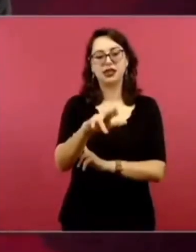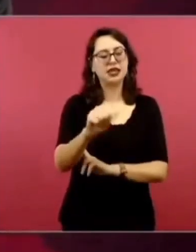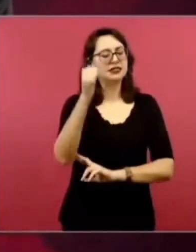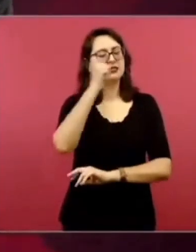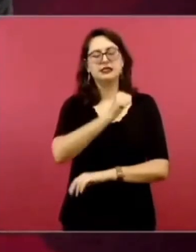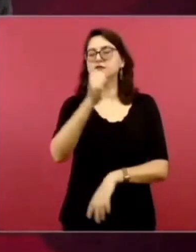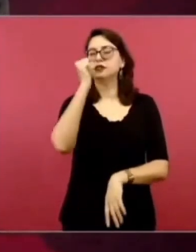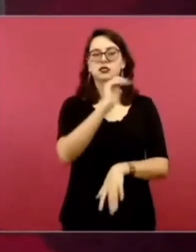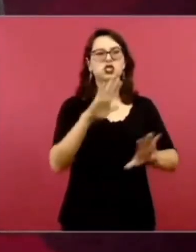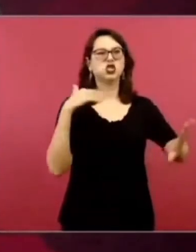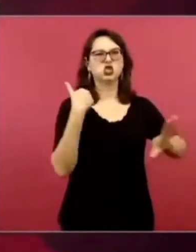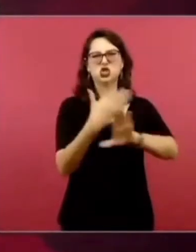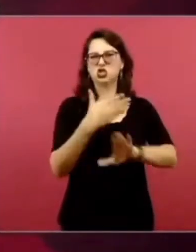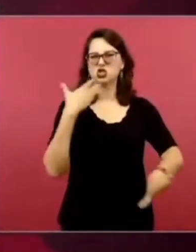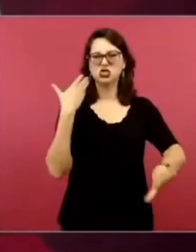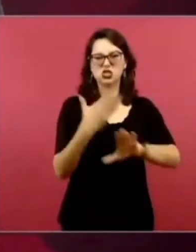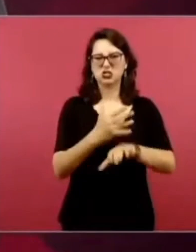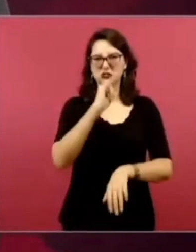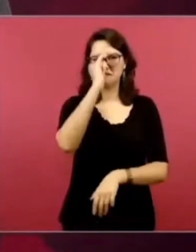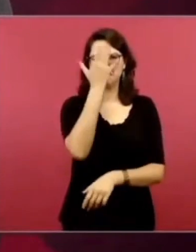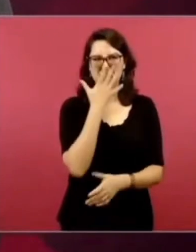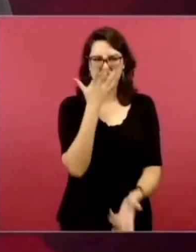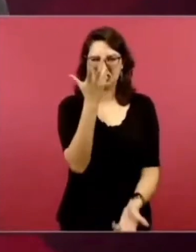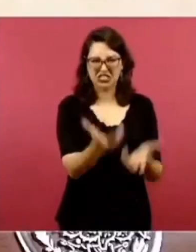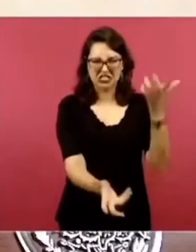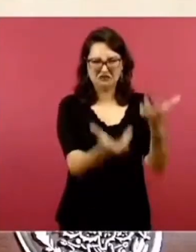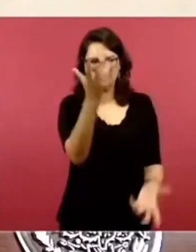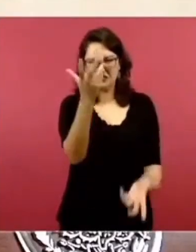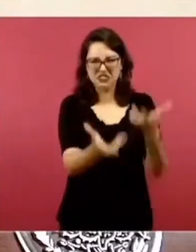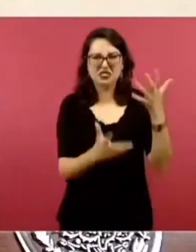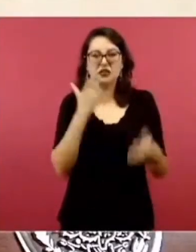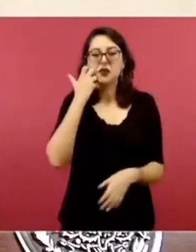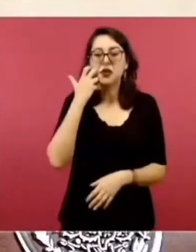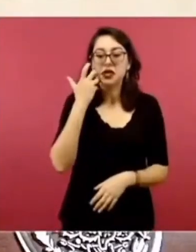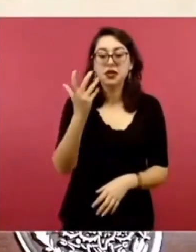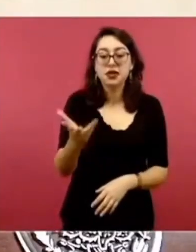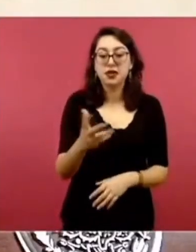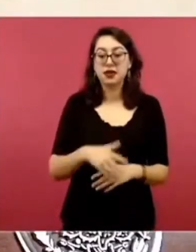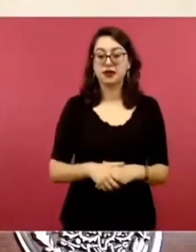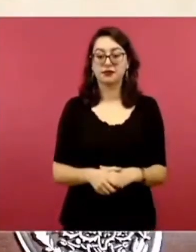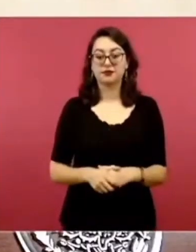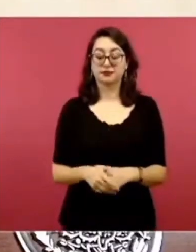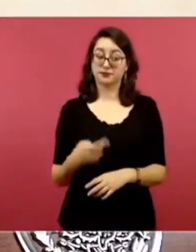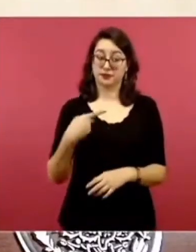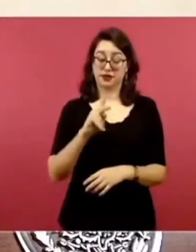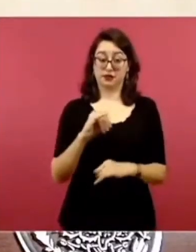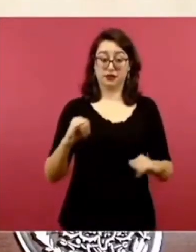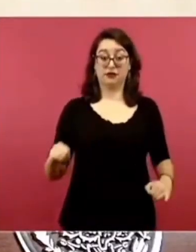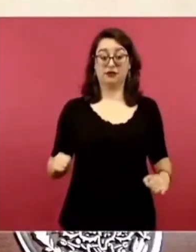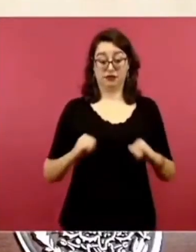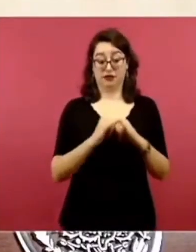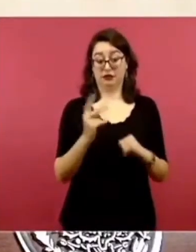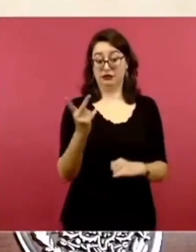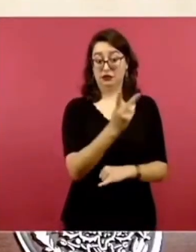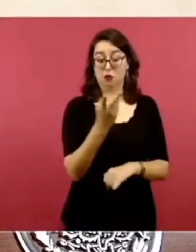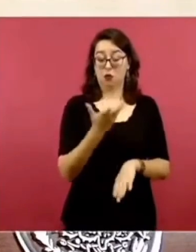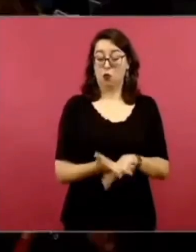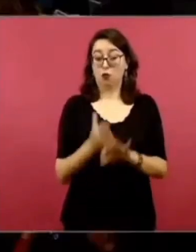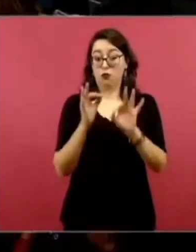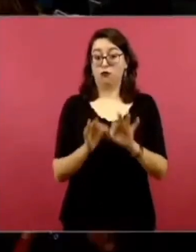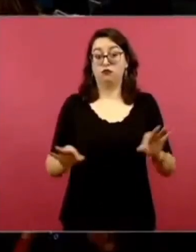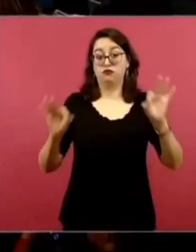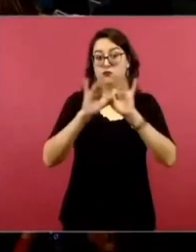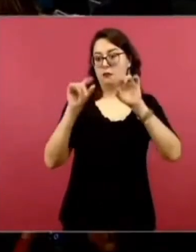muy importantes para el funcionamiento del Estado mexicano.